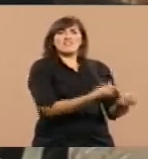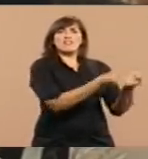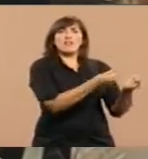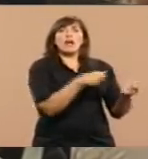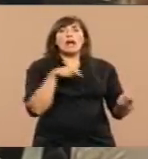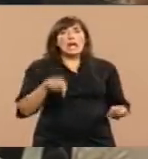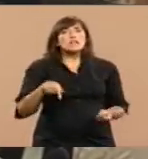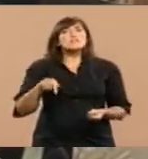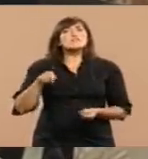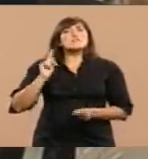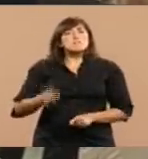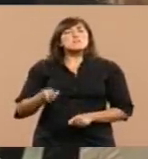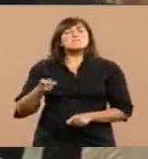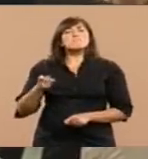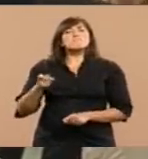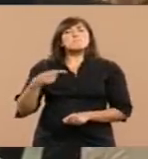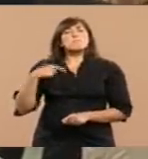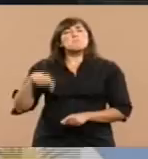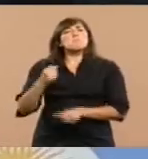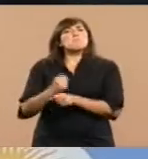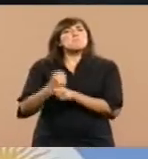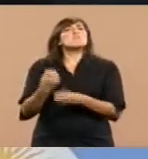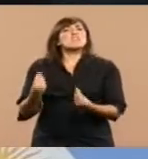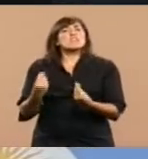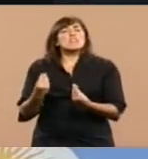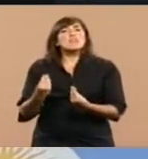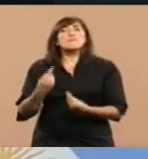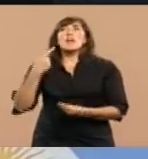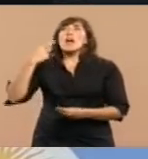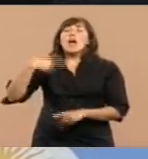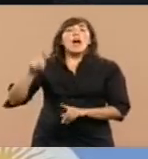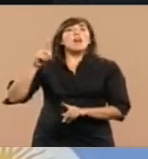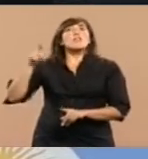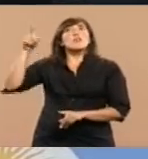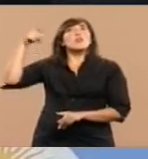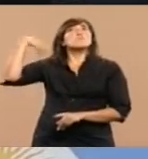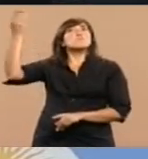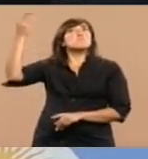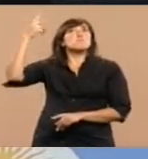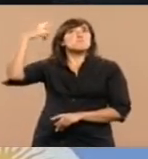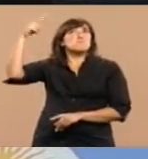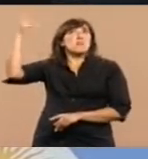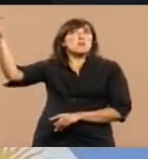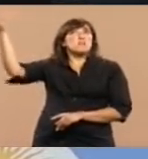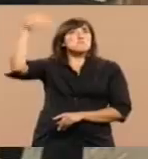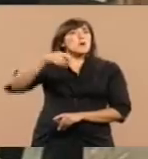Ministerio de Relaciones Exteriores, que cada visita oficial que se haga a la Argentina, además